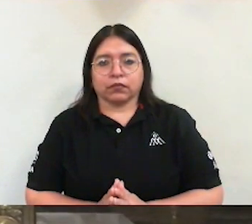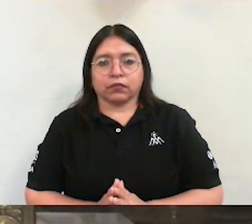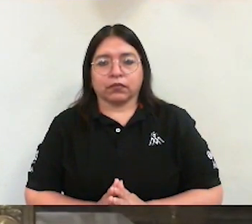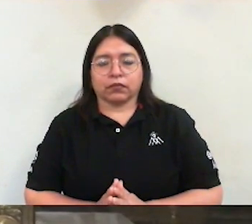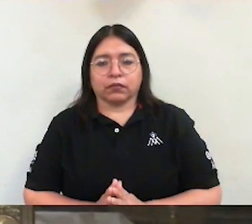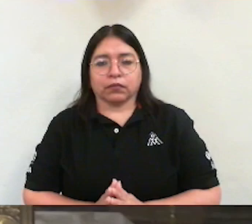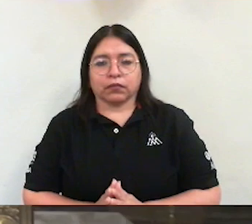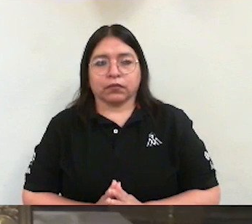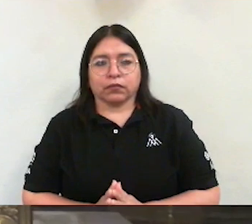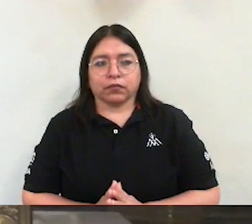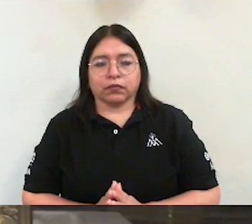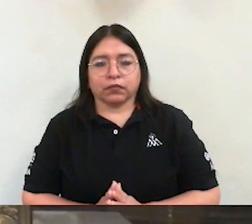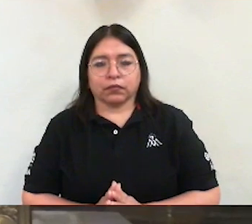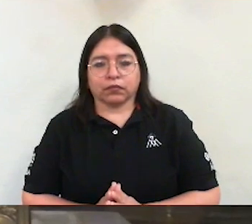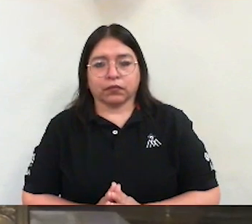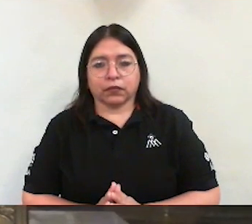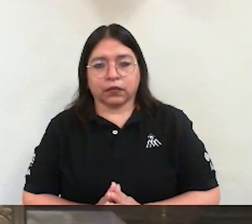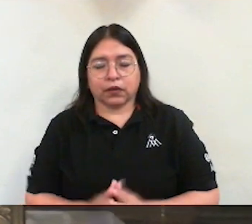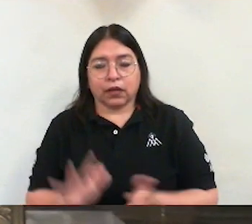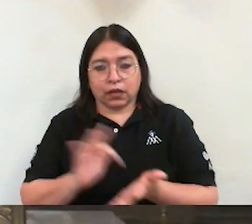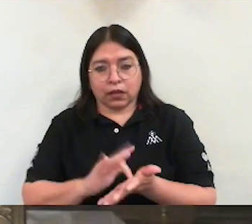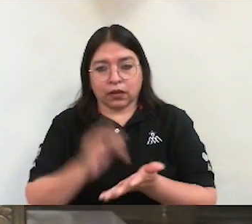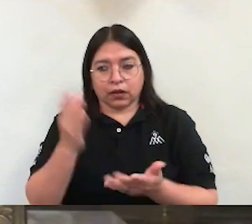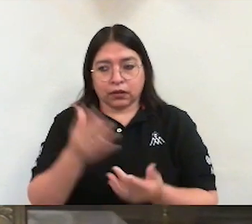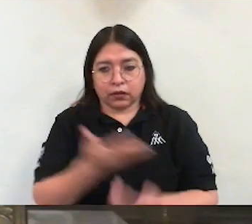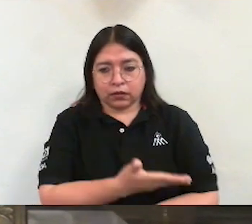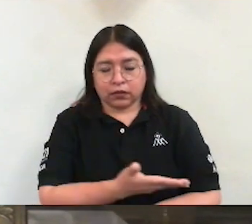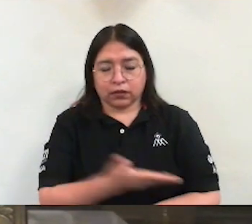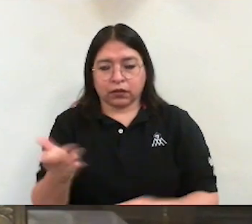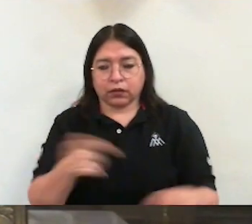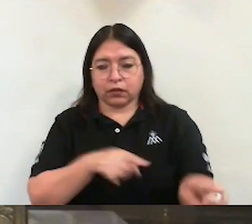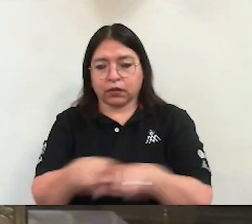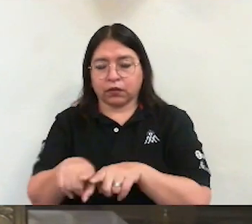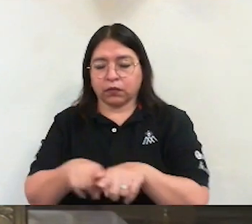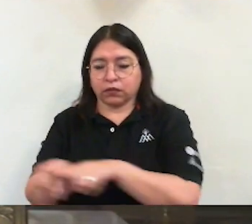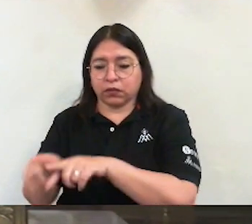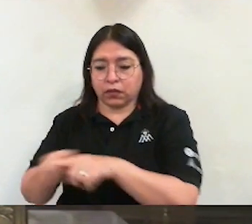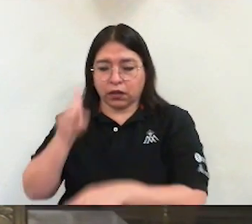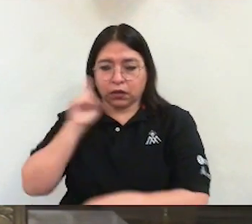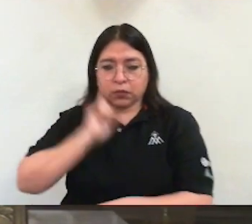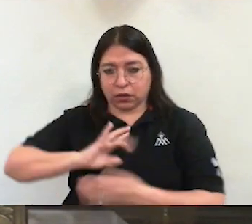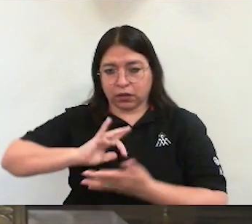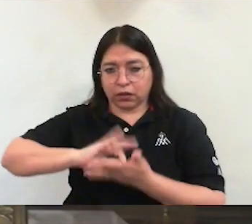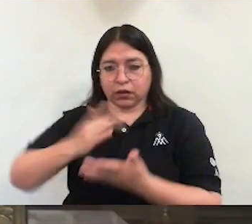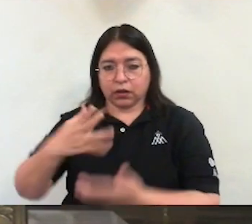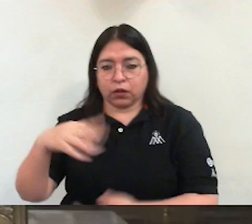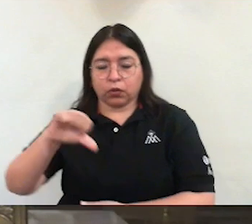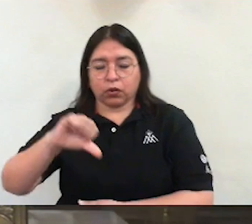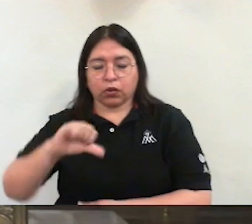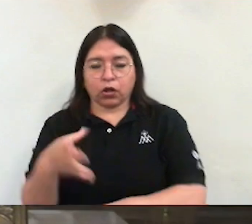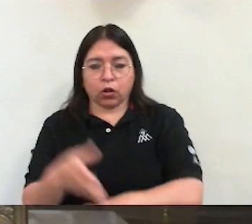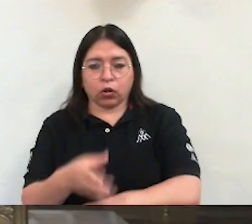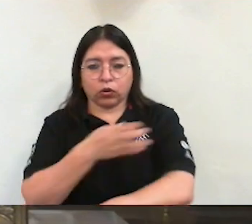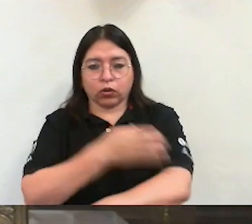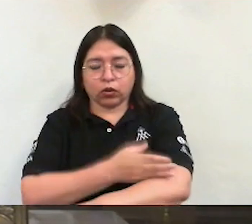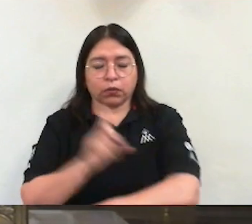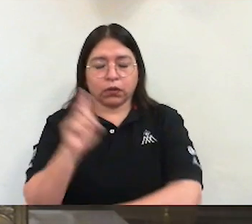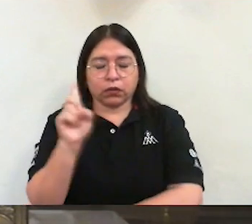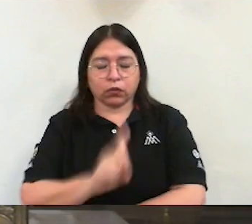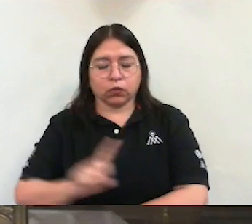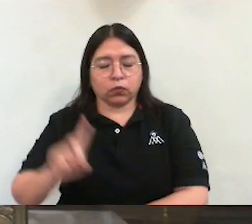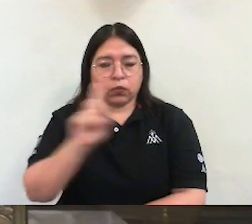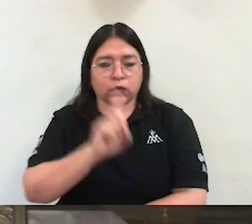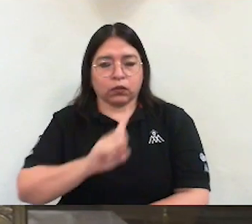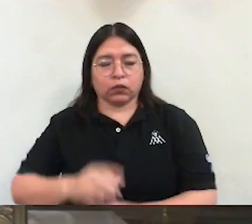Gracias, hermanas y hermanos, por acompañarnos este domingo